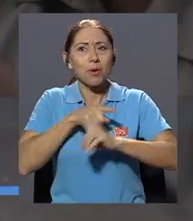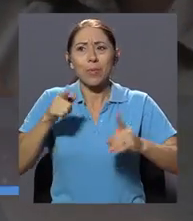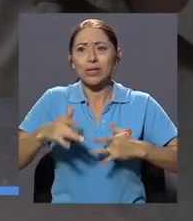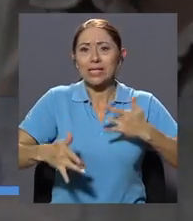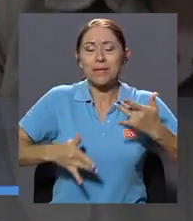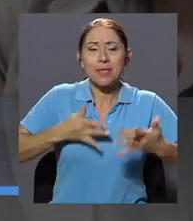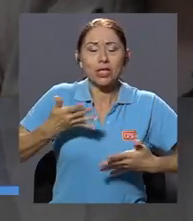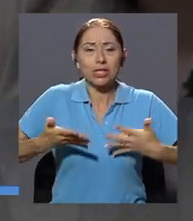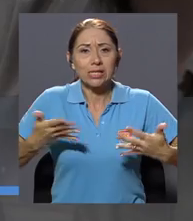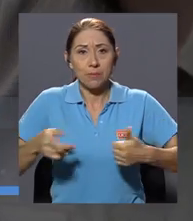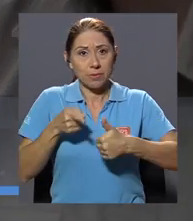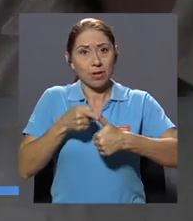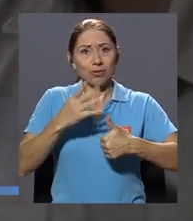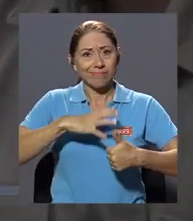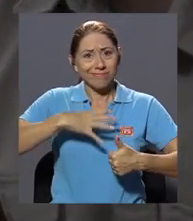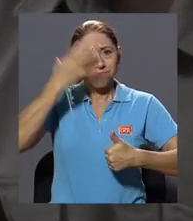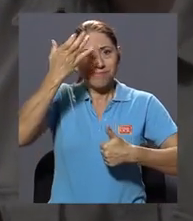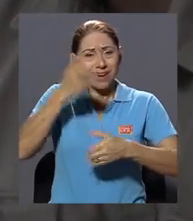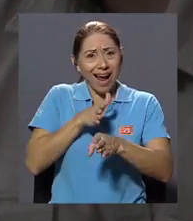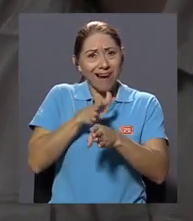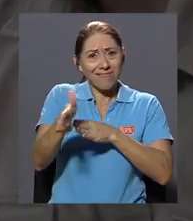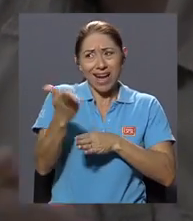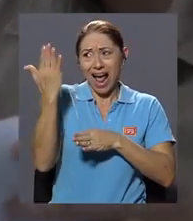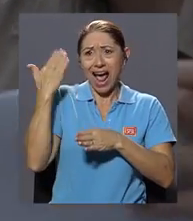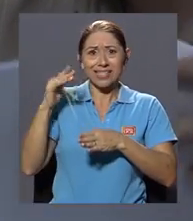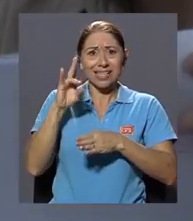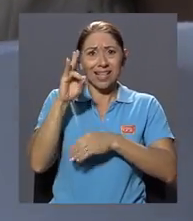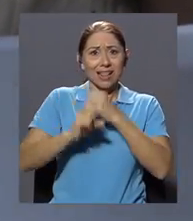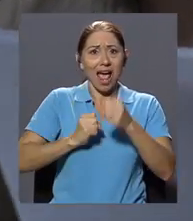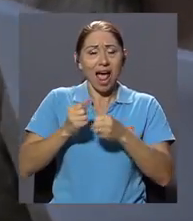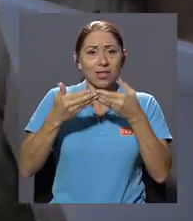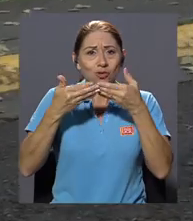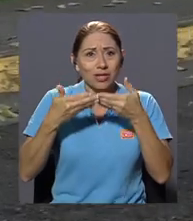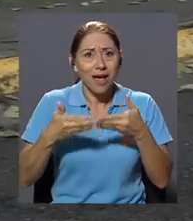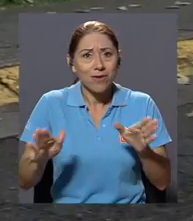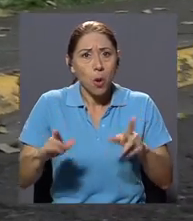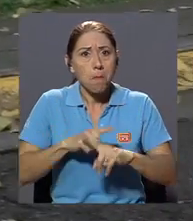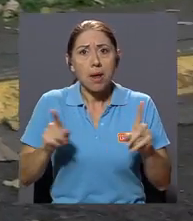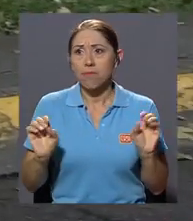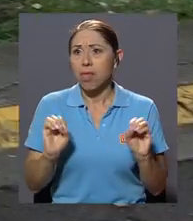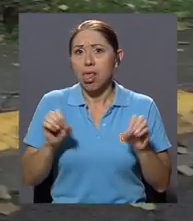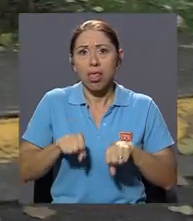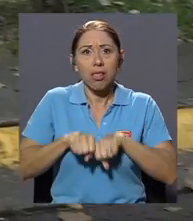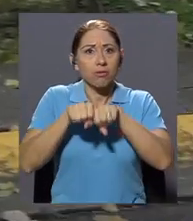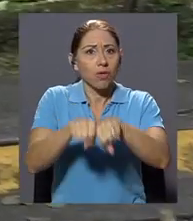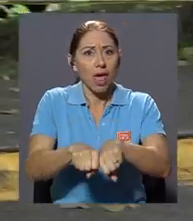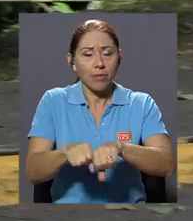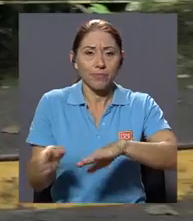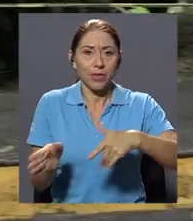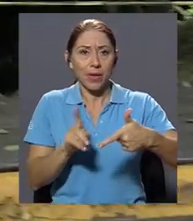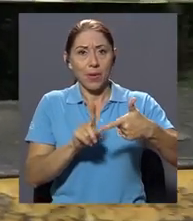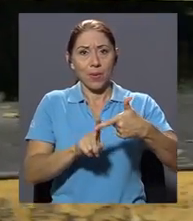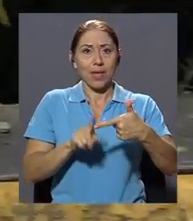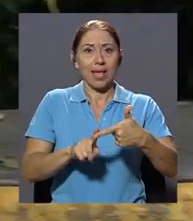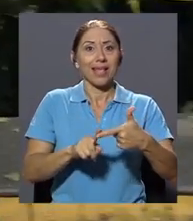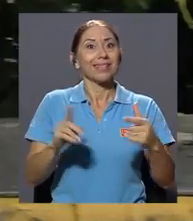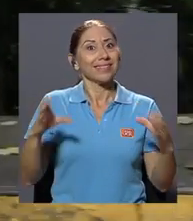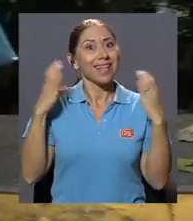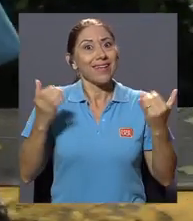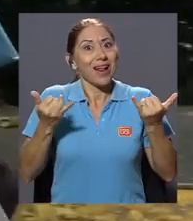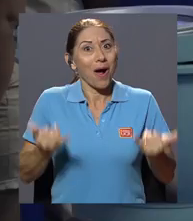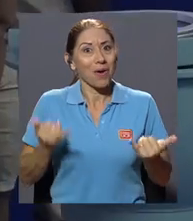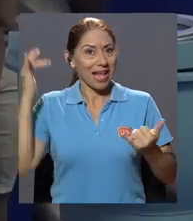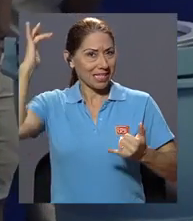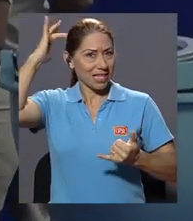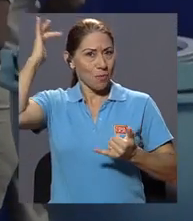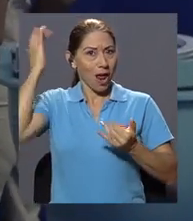Por una parte la enoja que la carrera se abrió desde hace siete años y ningún estudiante se ha graduado. Y por otra, celebra que ahora cuente con un simulador